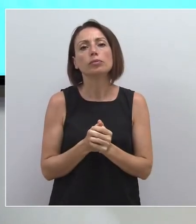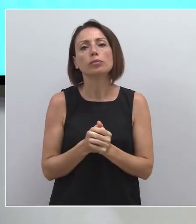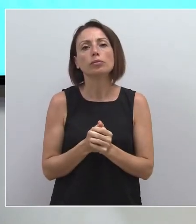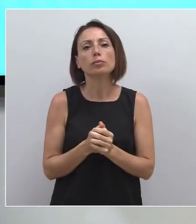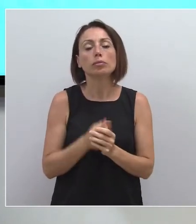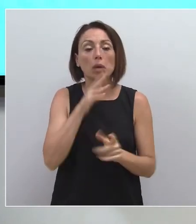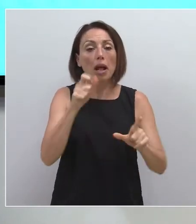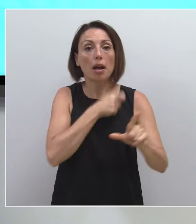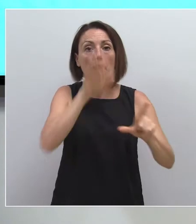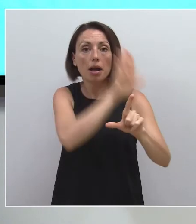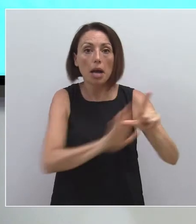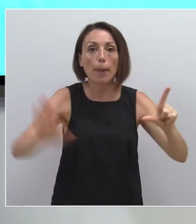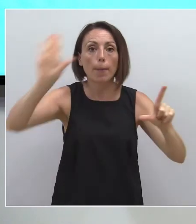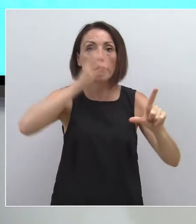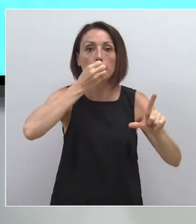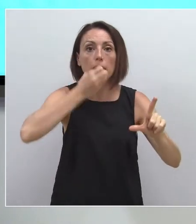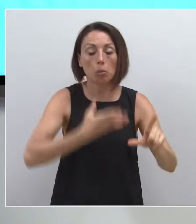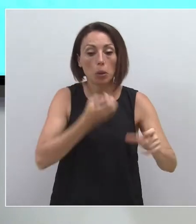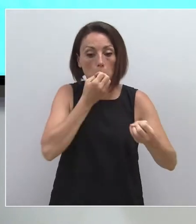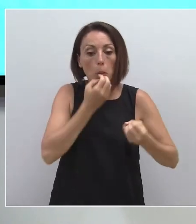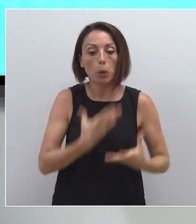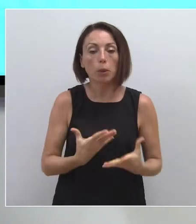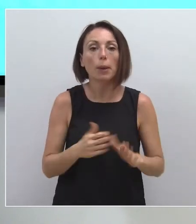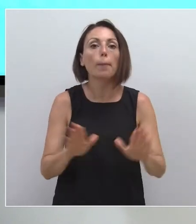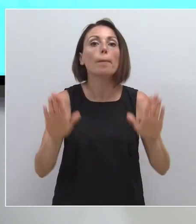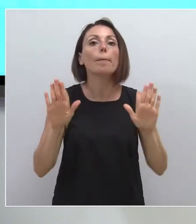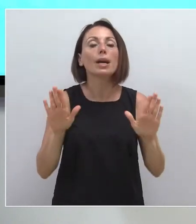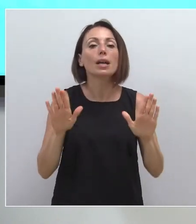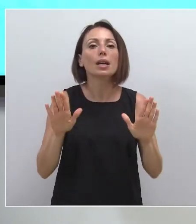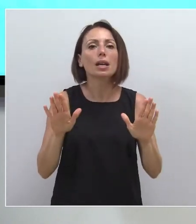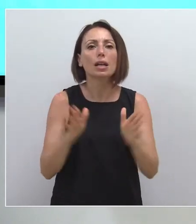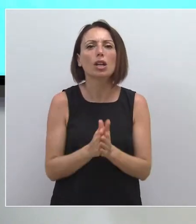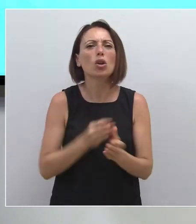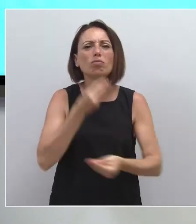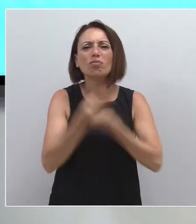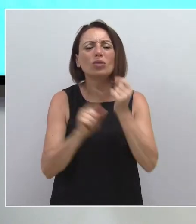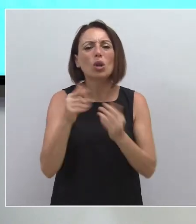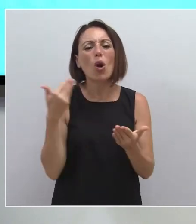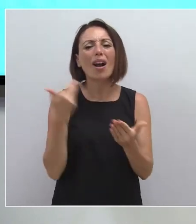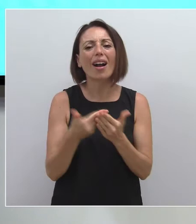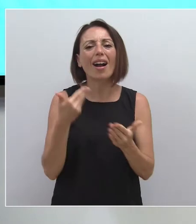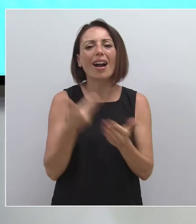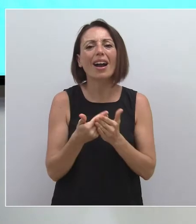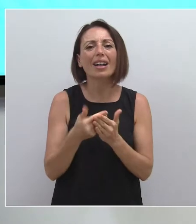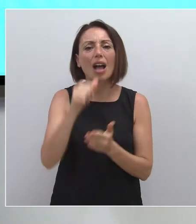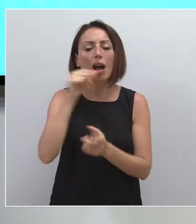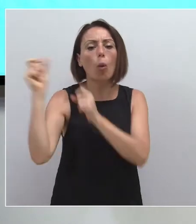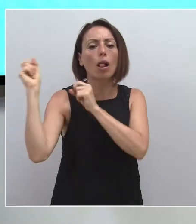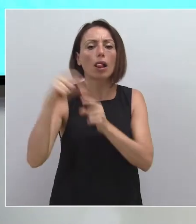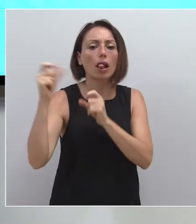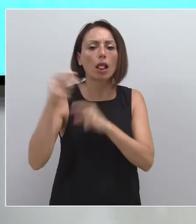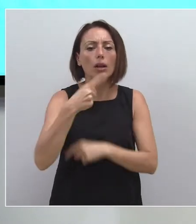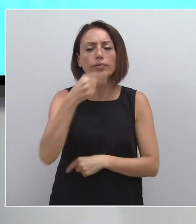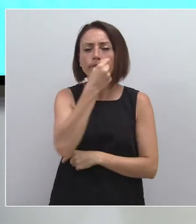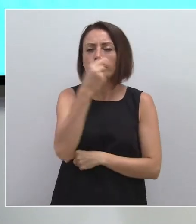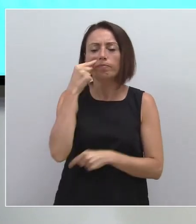España, lo cual considerábamos acertado y adecuado. Pero lo que no ha hecho ha sido garantizar el suministro del agua. Hemos sido